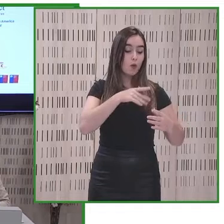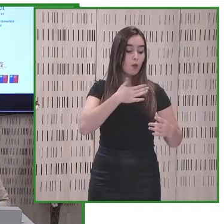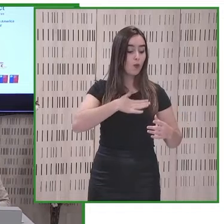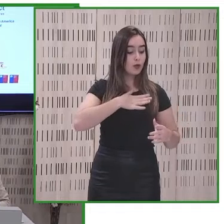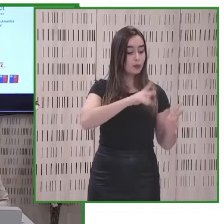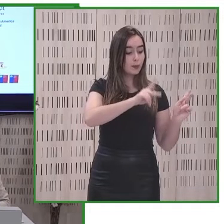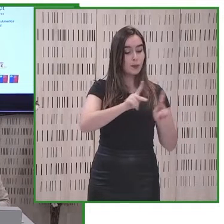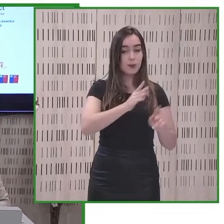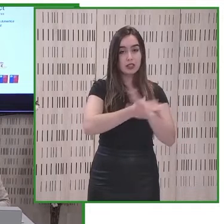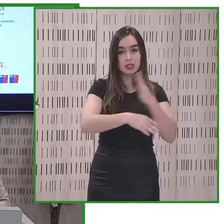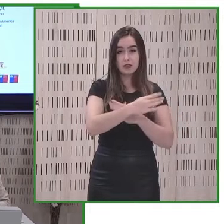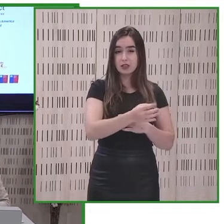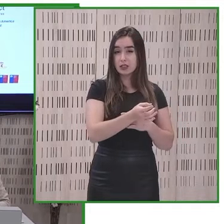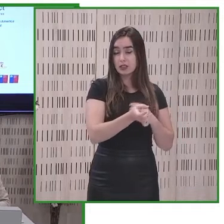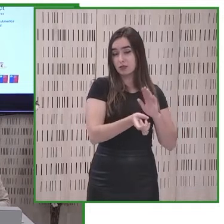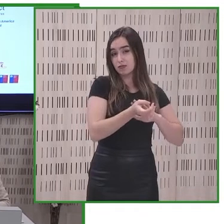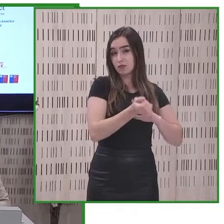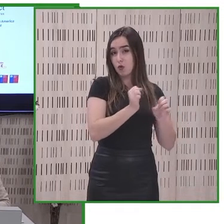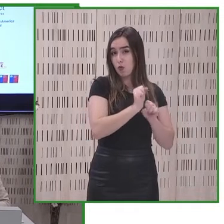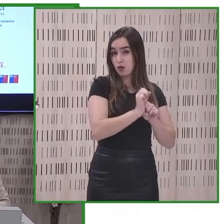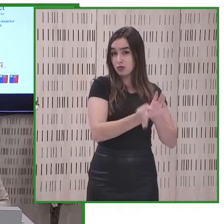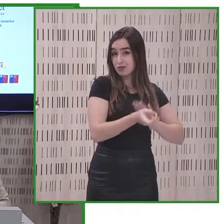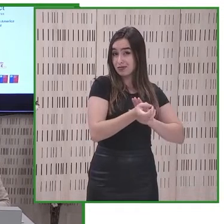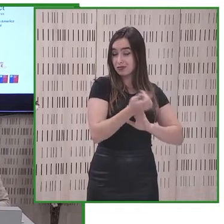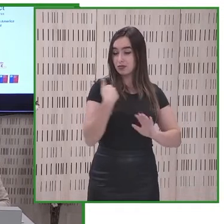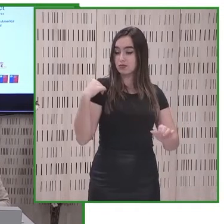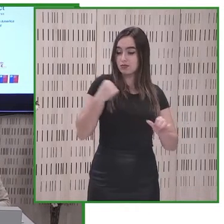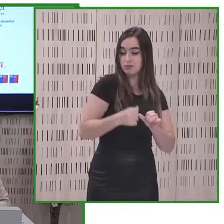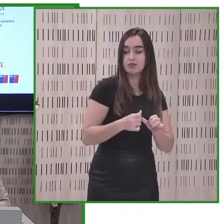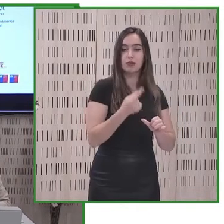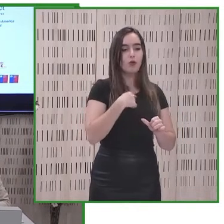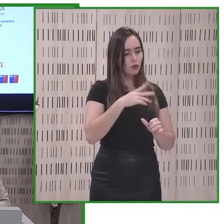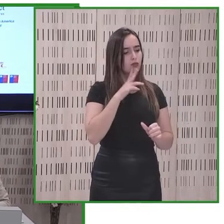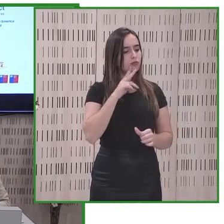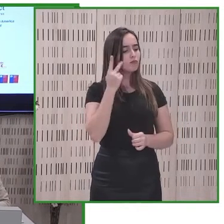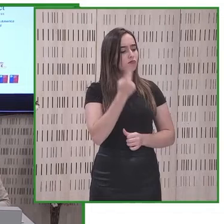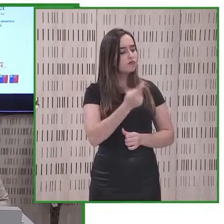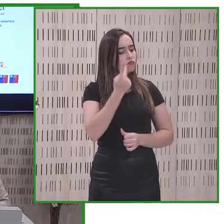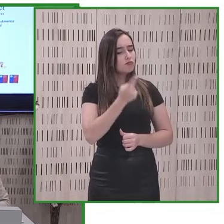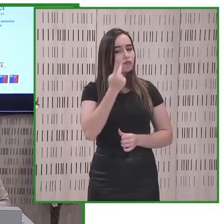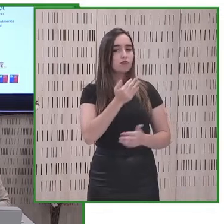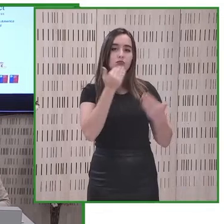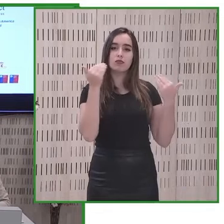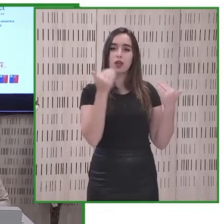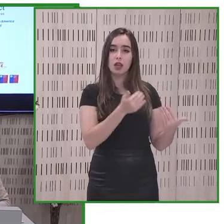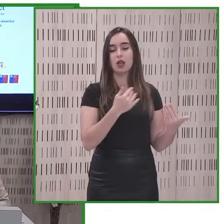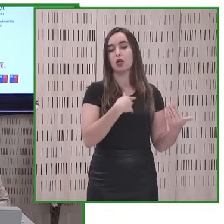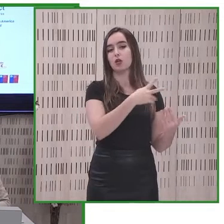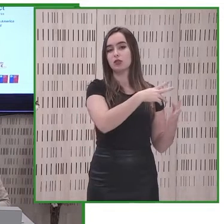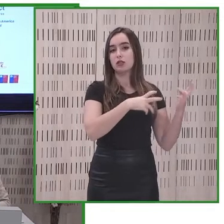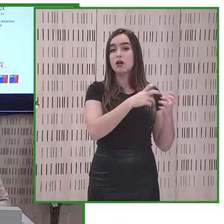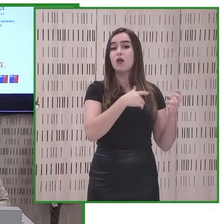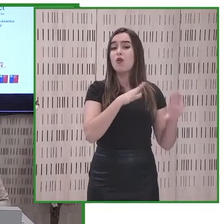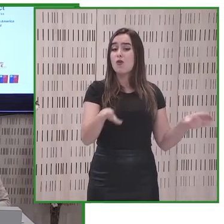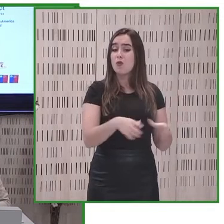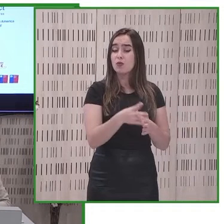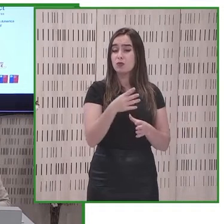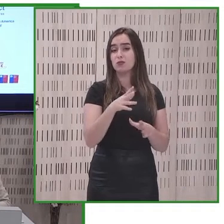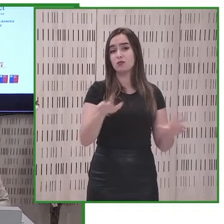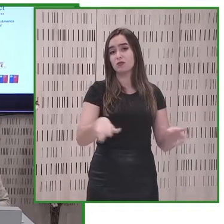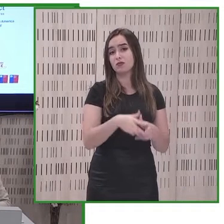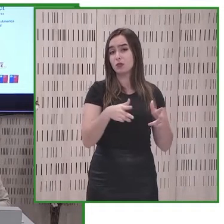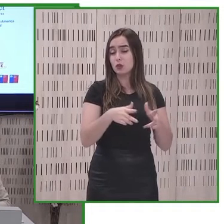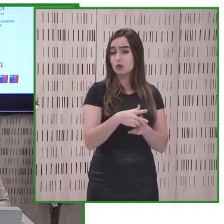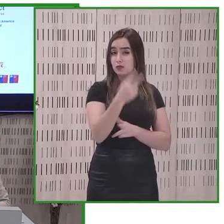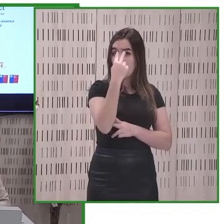discapacidad gracias alberto por ser nuestros anfitriones el día de hoy fundación 11 y el y todo el grupo social 11 es un ejemplo a seguir